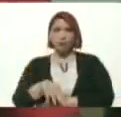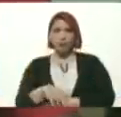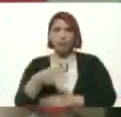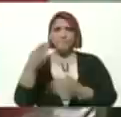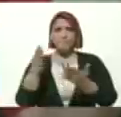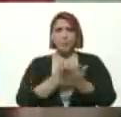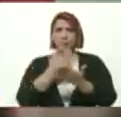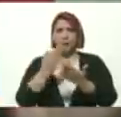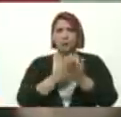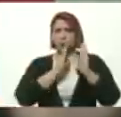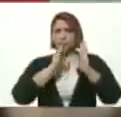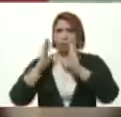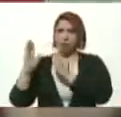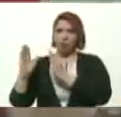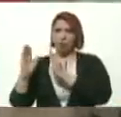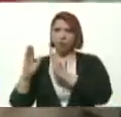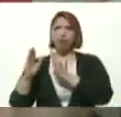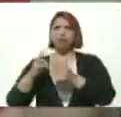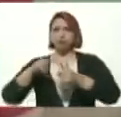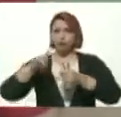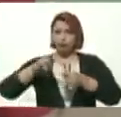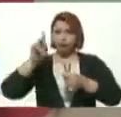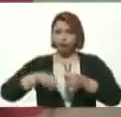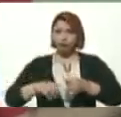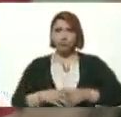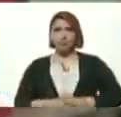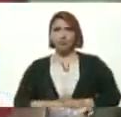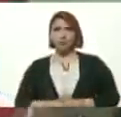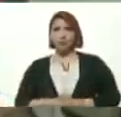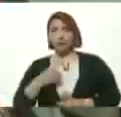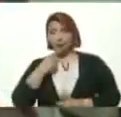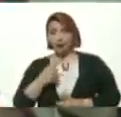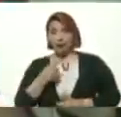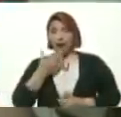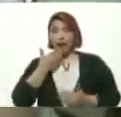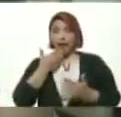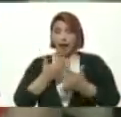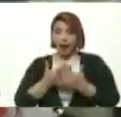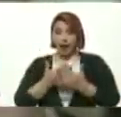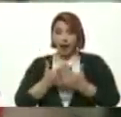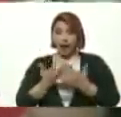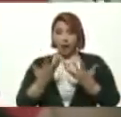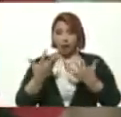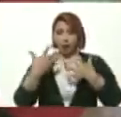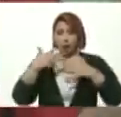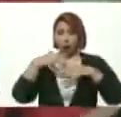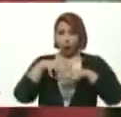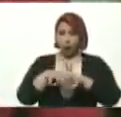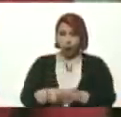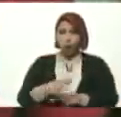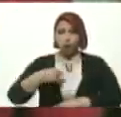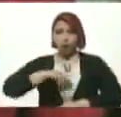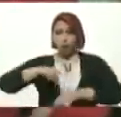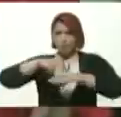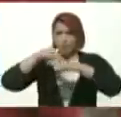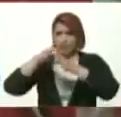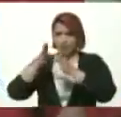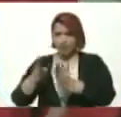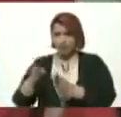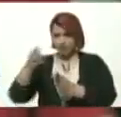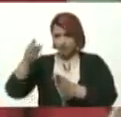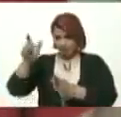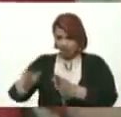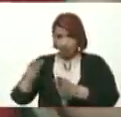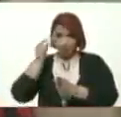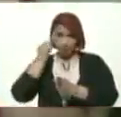Digital Y Bueno Presidente Además Decirle Que Gracias A Esa Articulación De Nuestra Ministra Nosotros